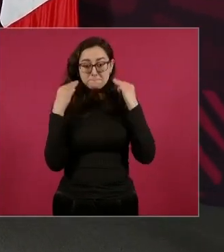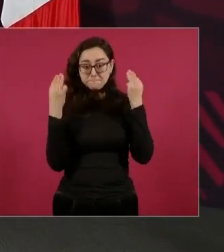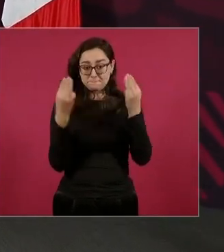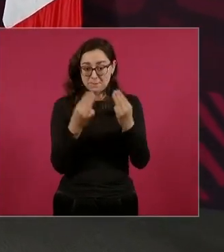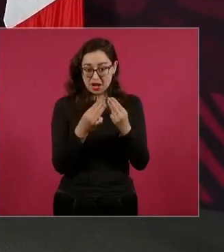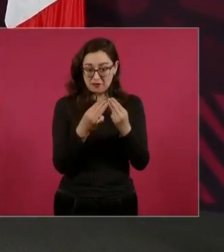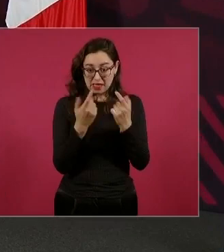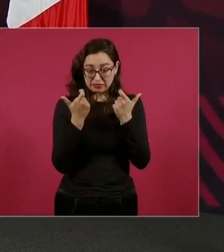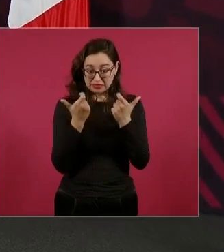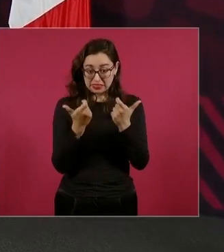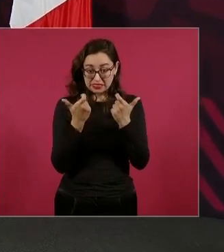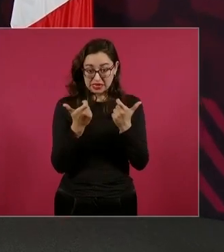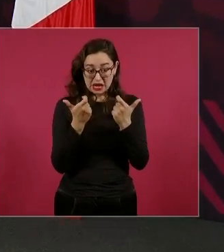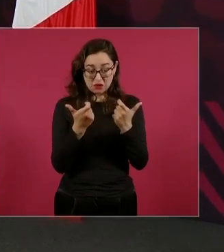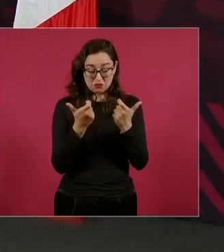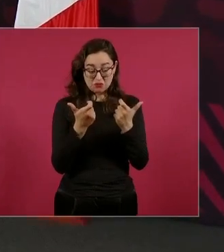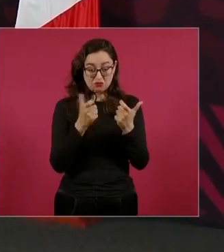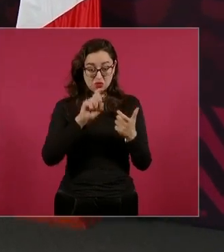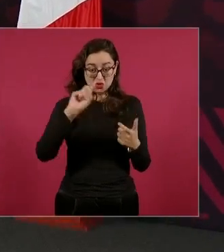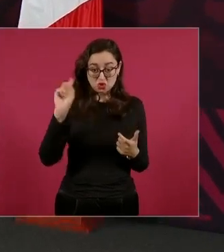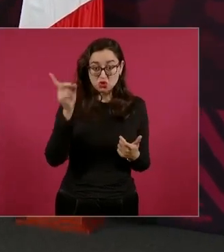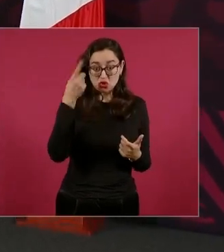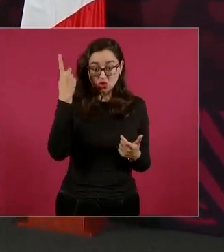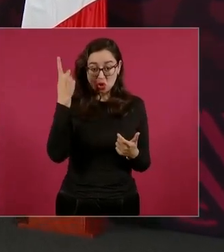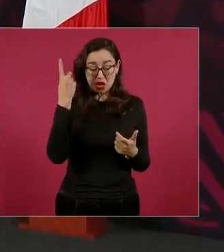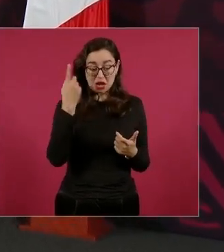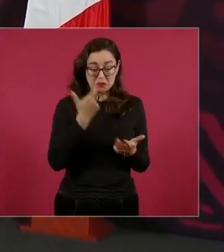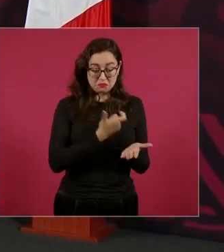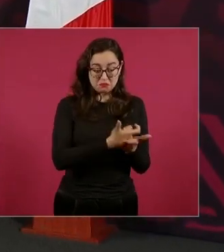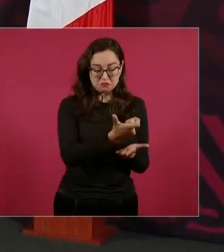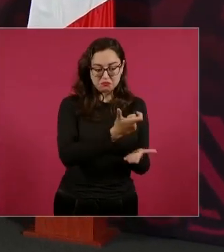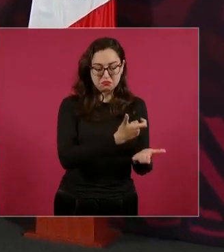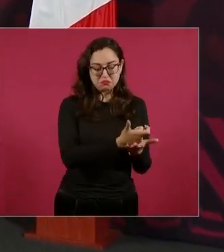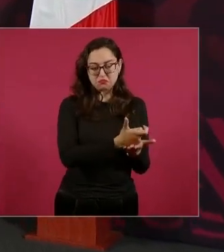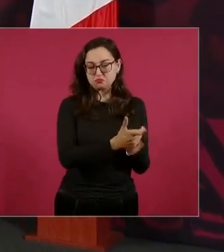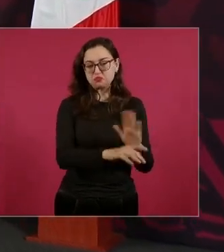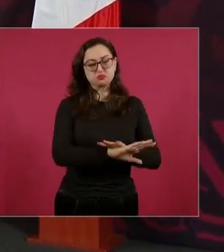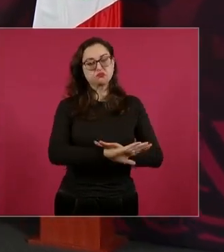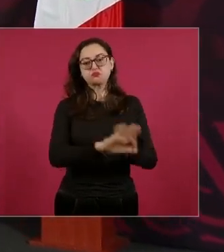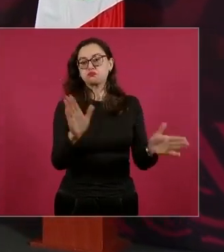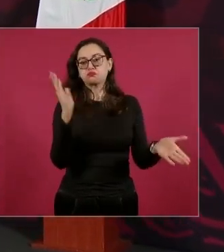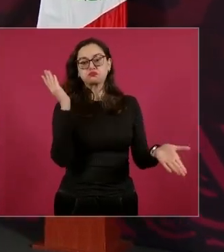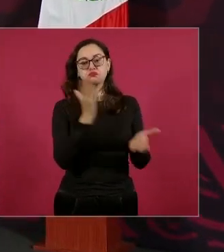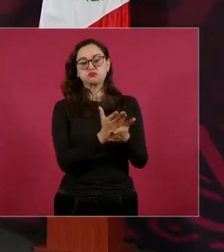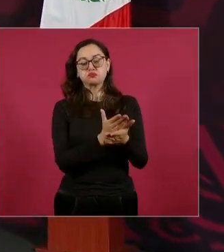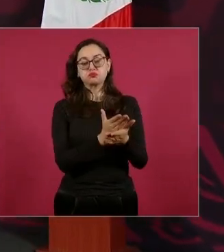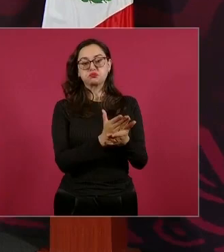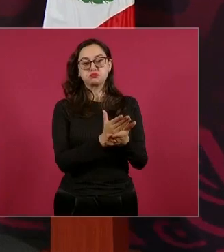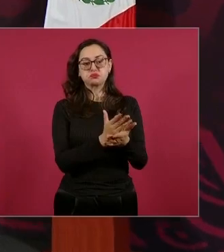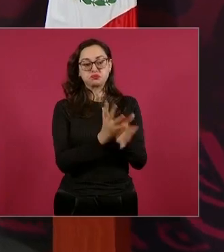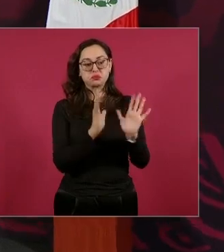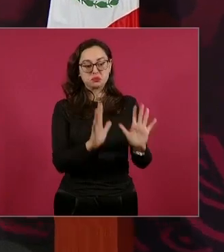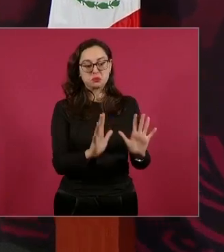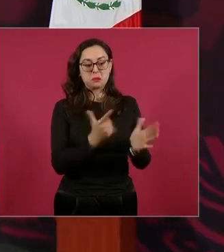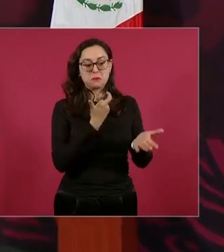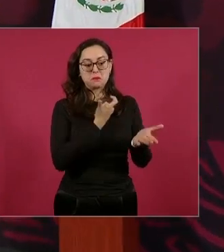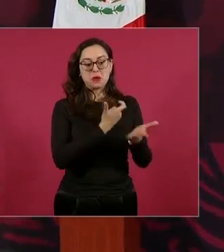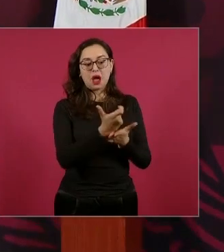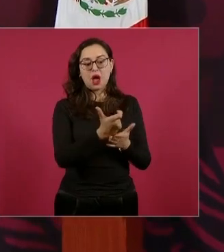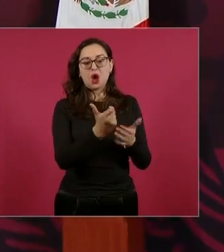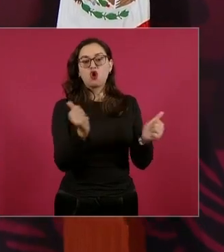les pagaban en especie con droga para que abrieran mercado,